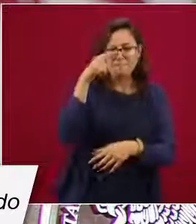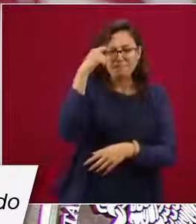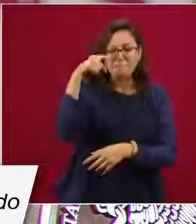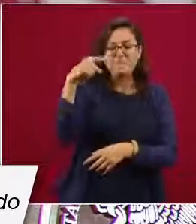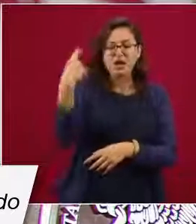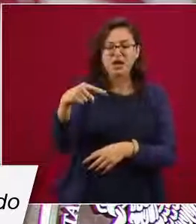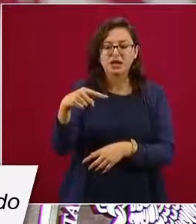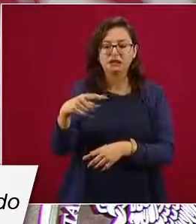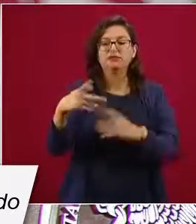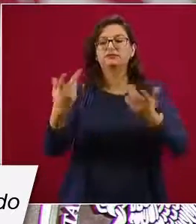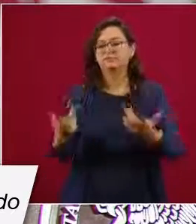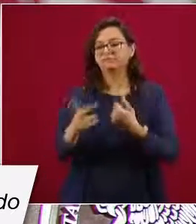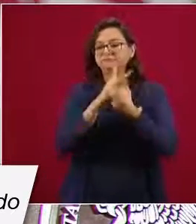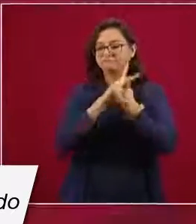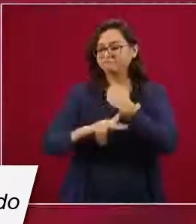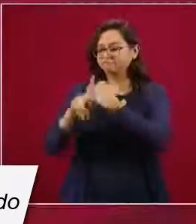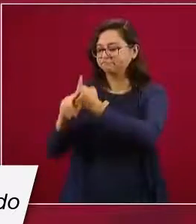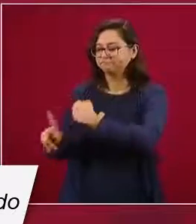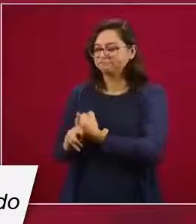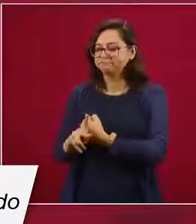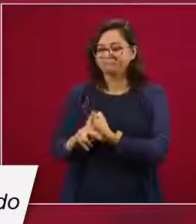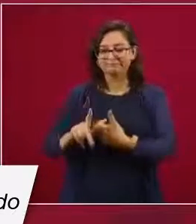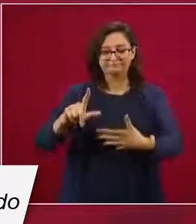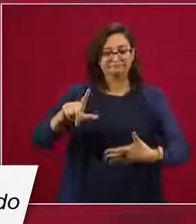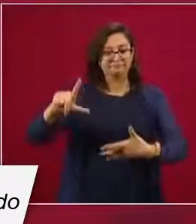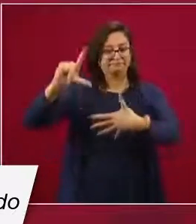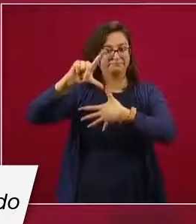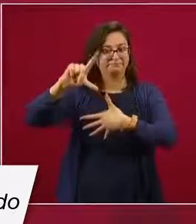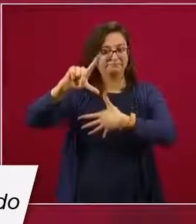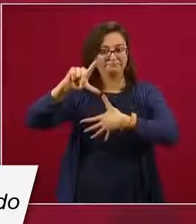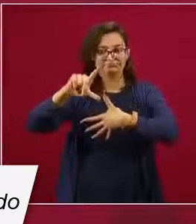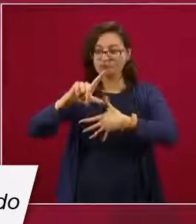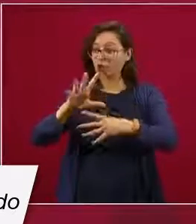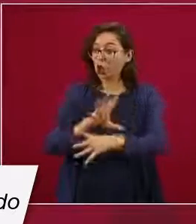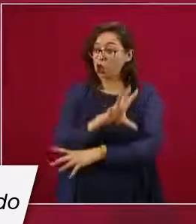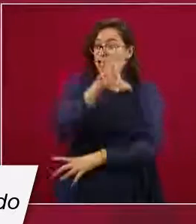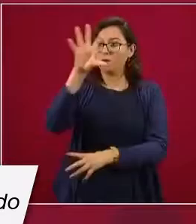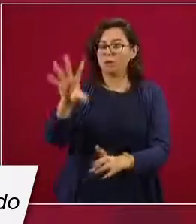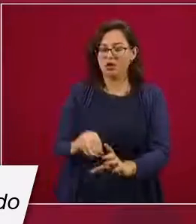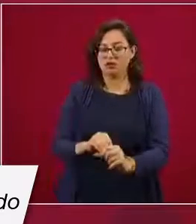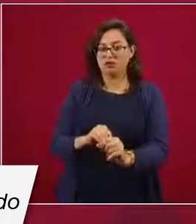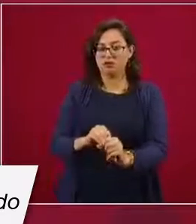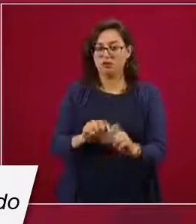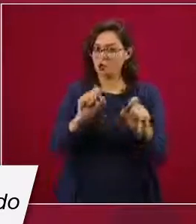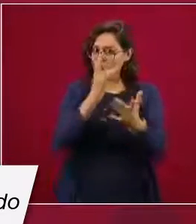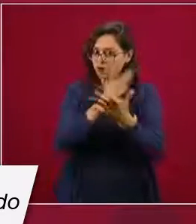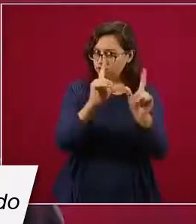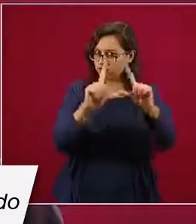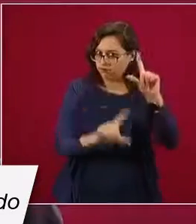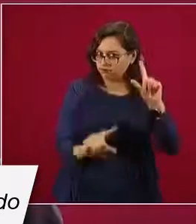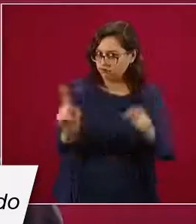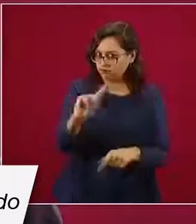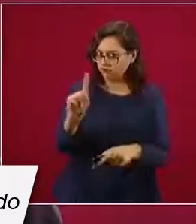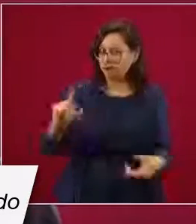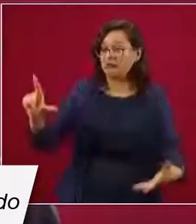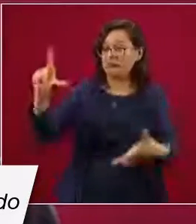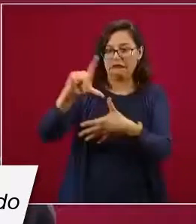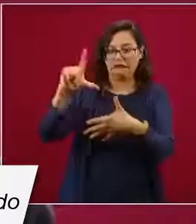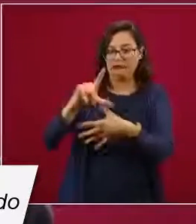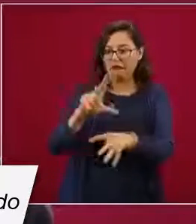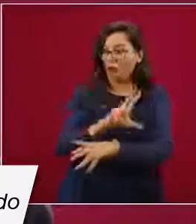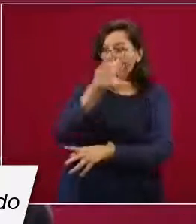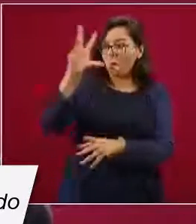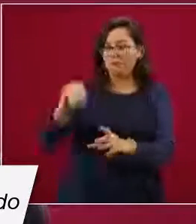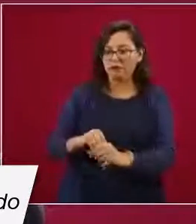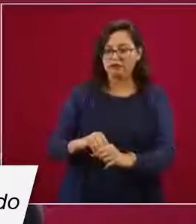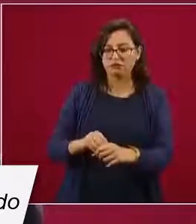equitativo, no sólo para México, sino para el resto de los países de América Latina. Entonces, se han establecido